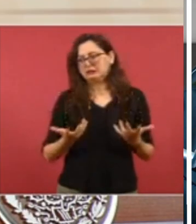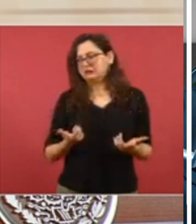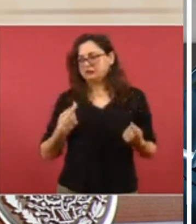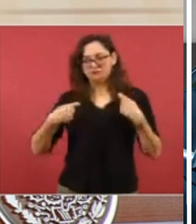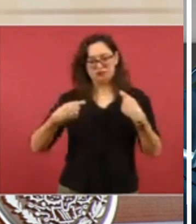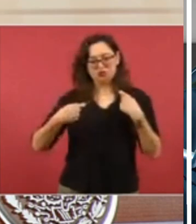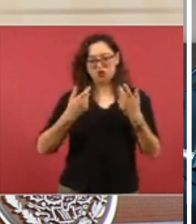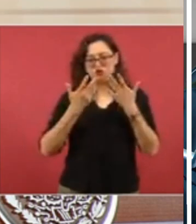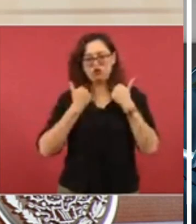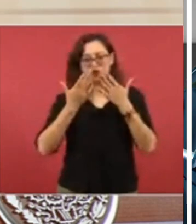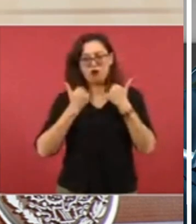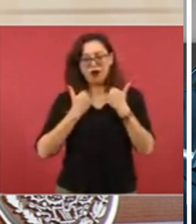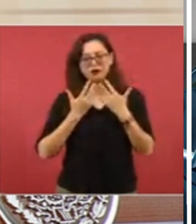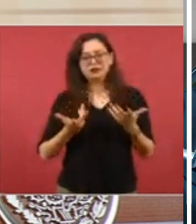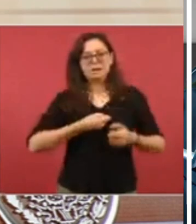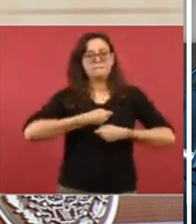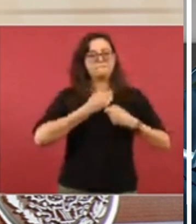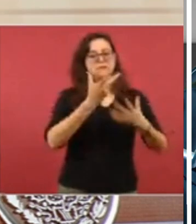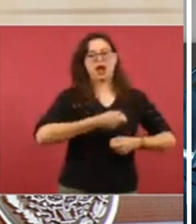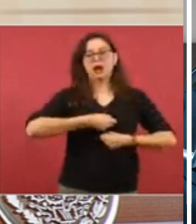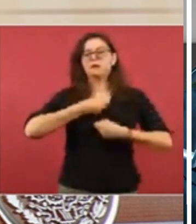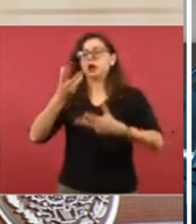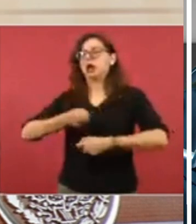declarando cosas.